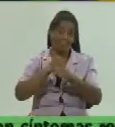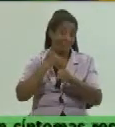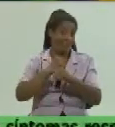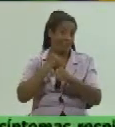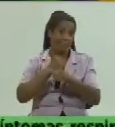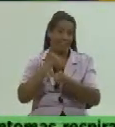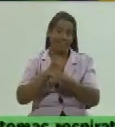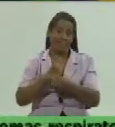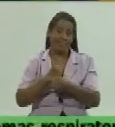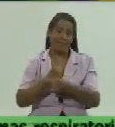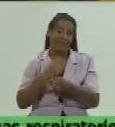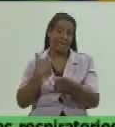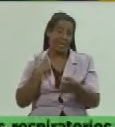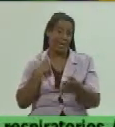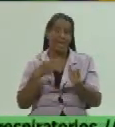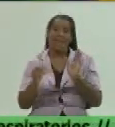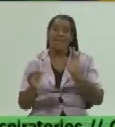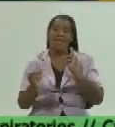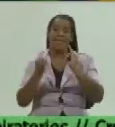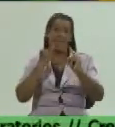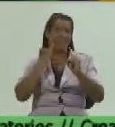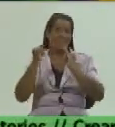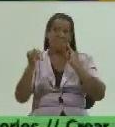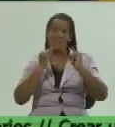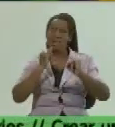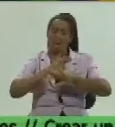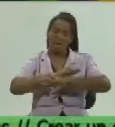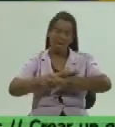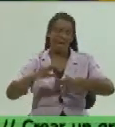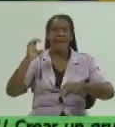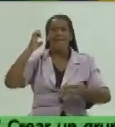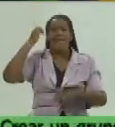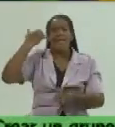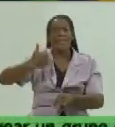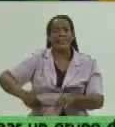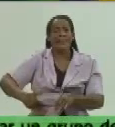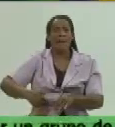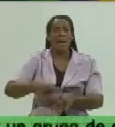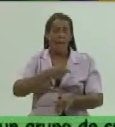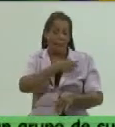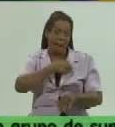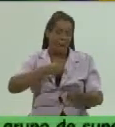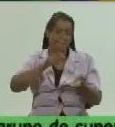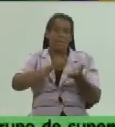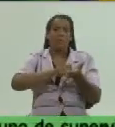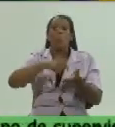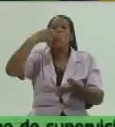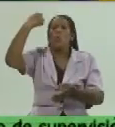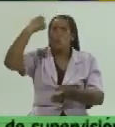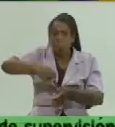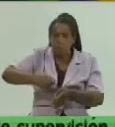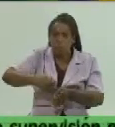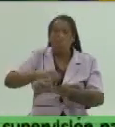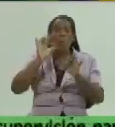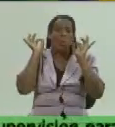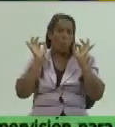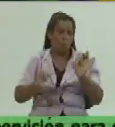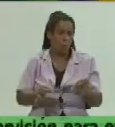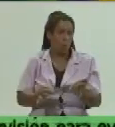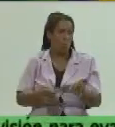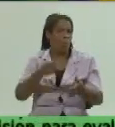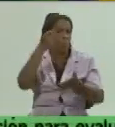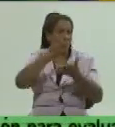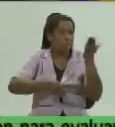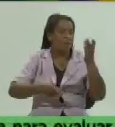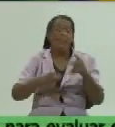que distinguirse por la actuación transparente ética del inspector por la justeza de lo que se aplique y sobre todo